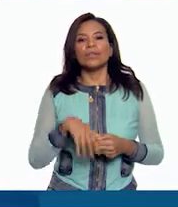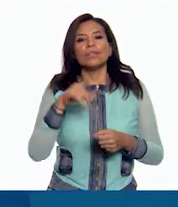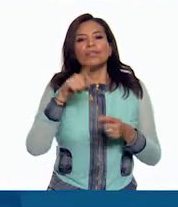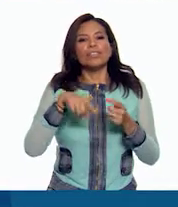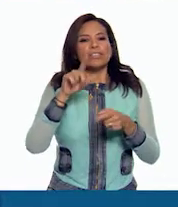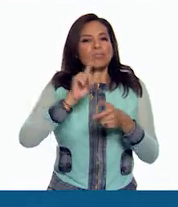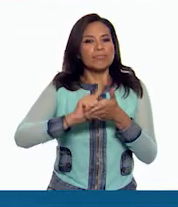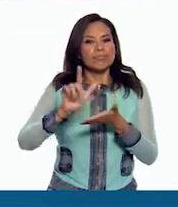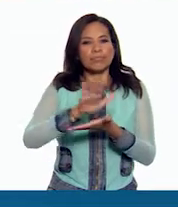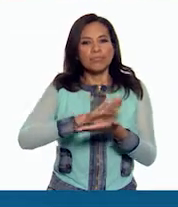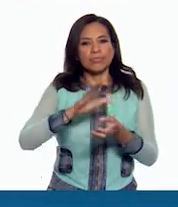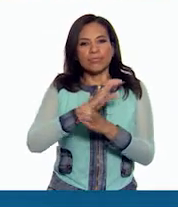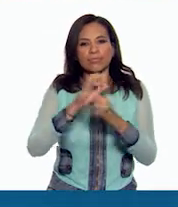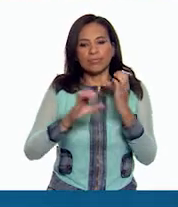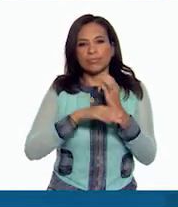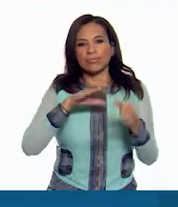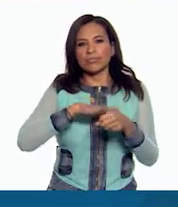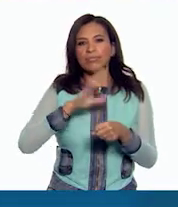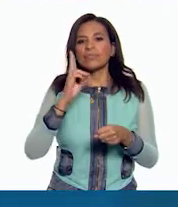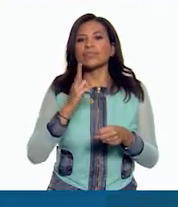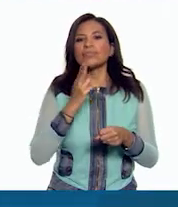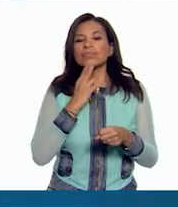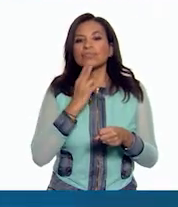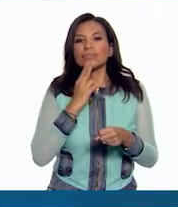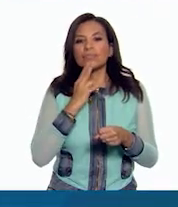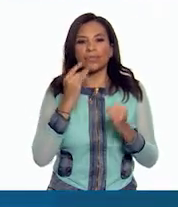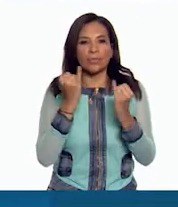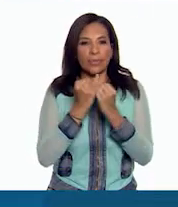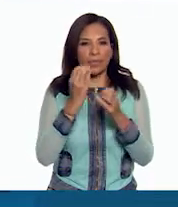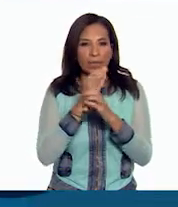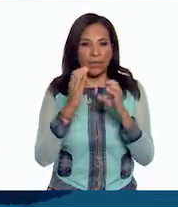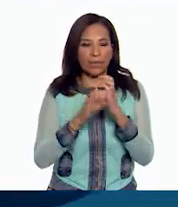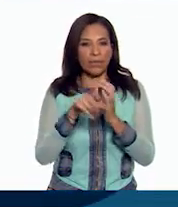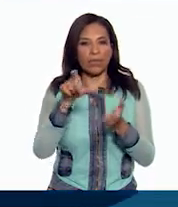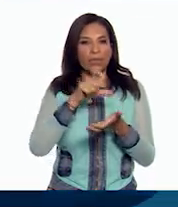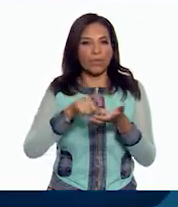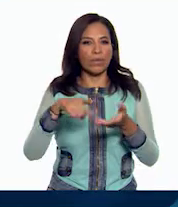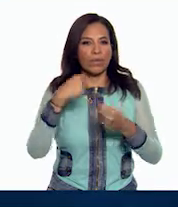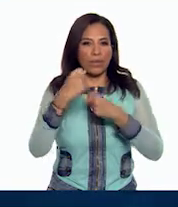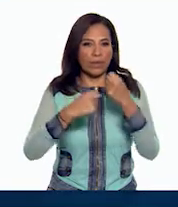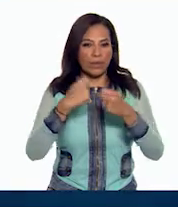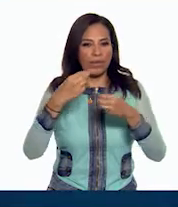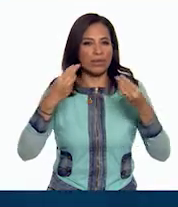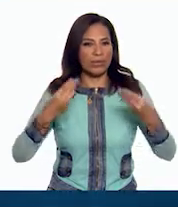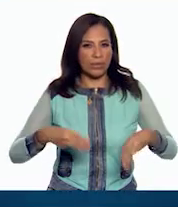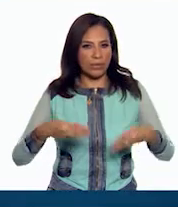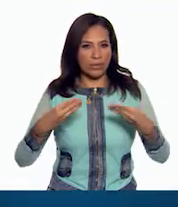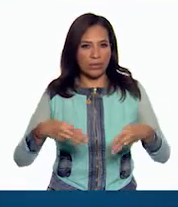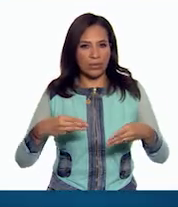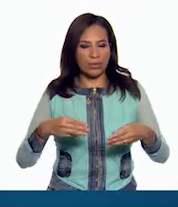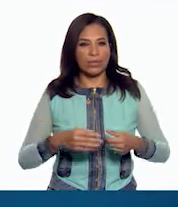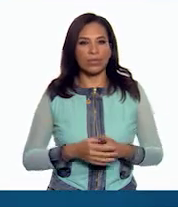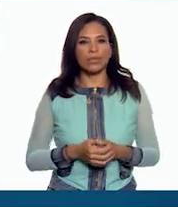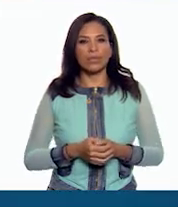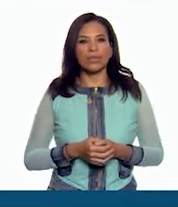Desinfecta las superficies de los objetos que más utilizas. También las cosas que compres en la tienda o en el supermercado.